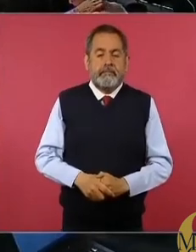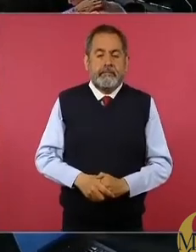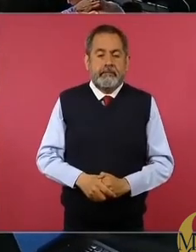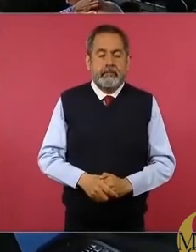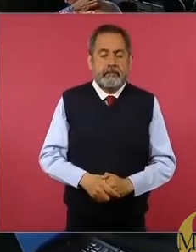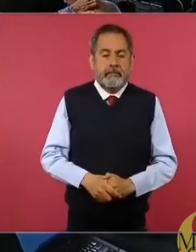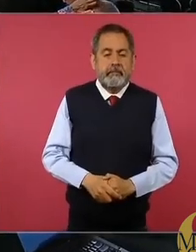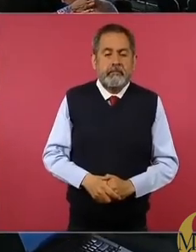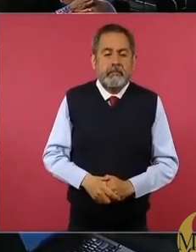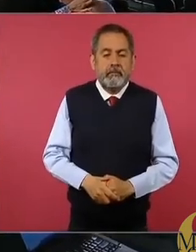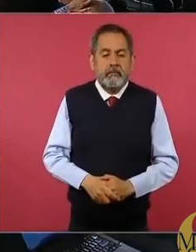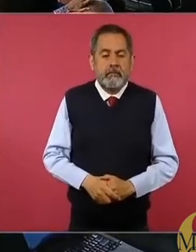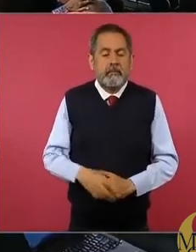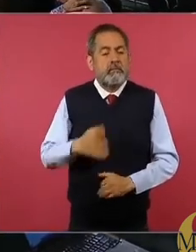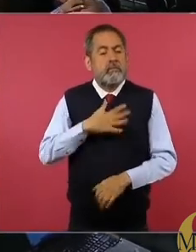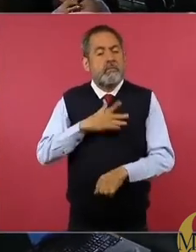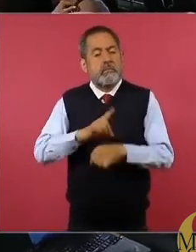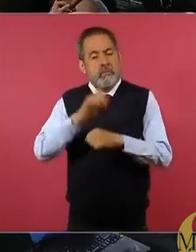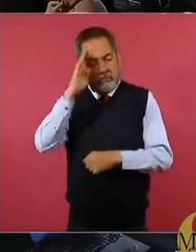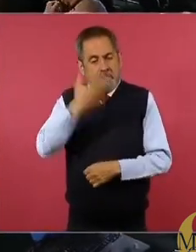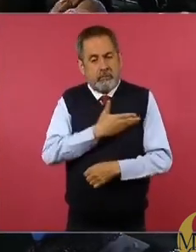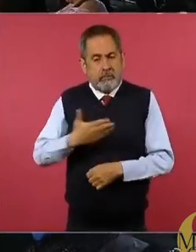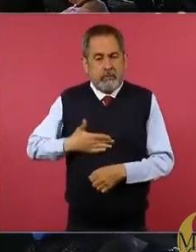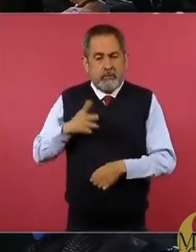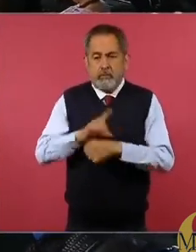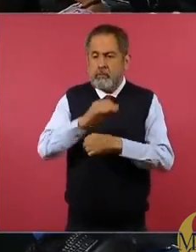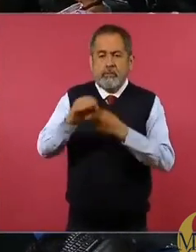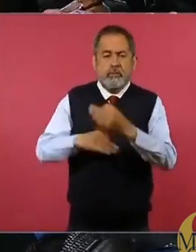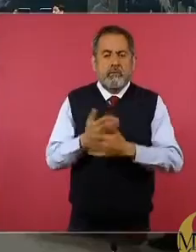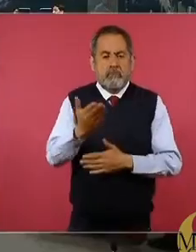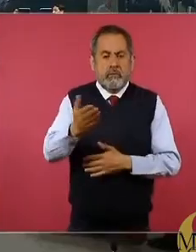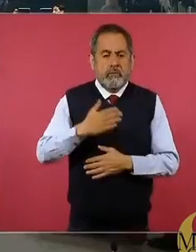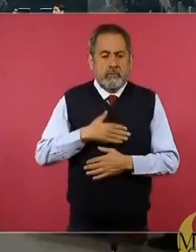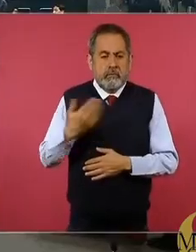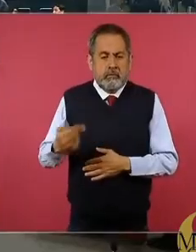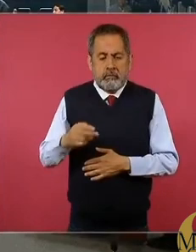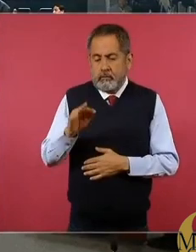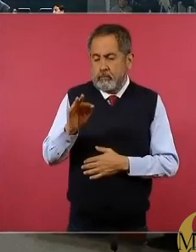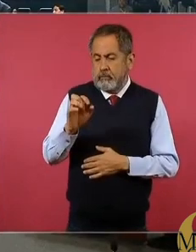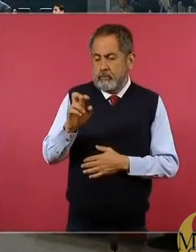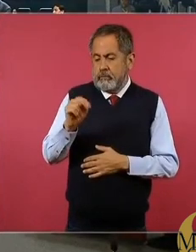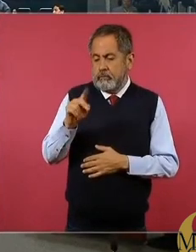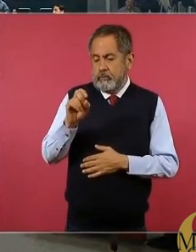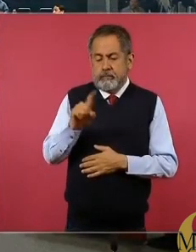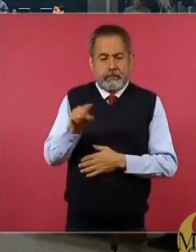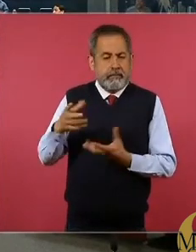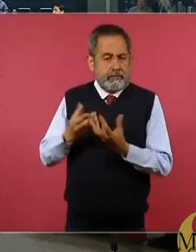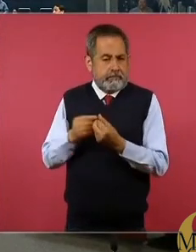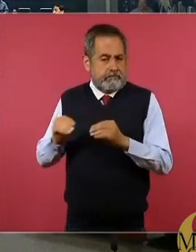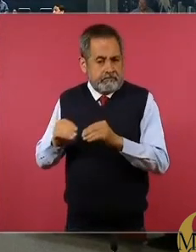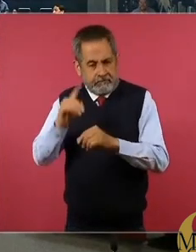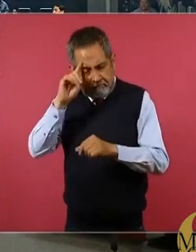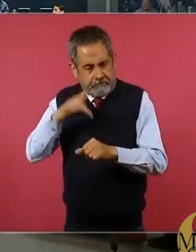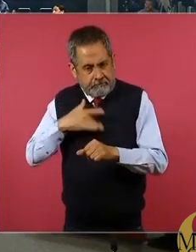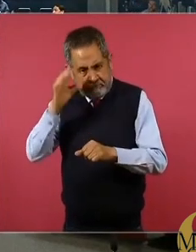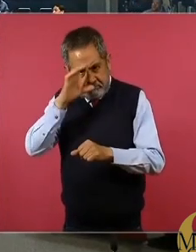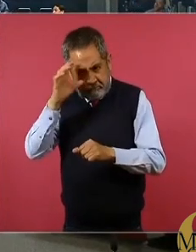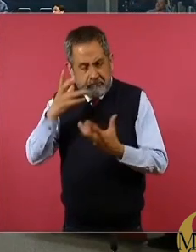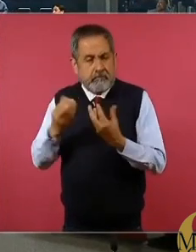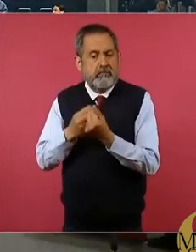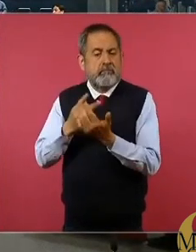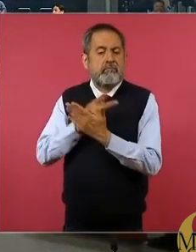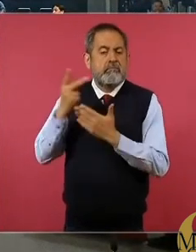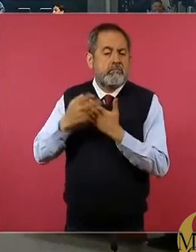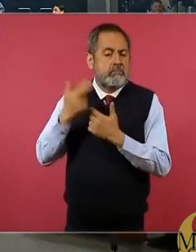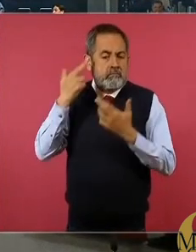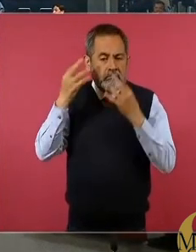Buenos días, señor presidente, buenos días a todos los presentes. Elida Fernández de Noticias del Movimiento Conciencia y colaboradora del programa